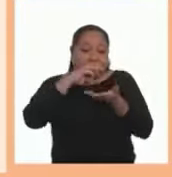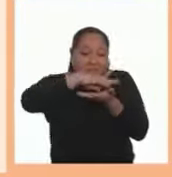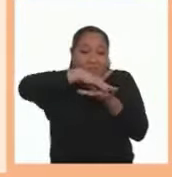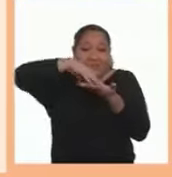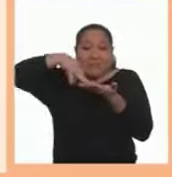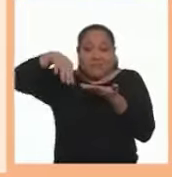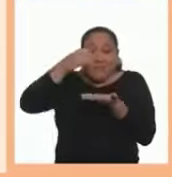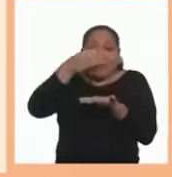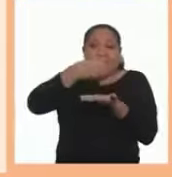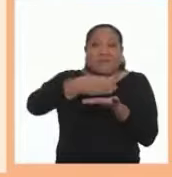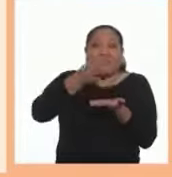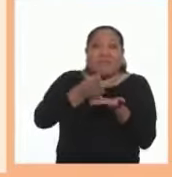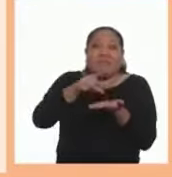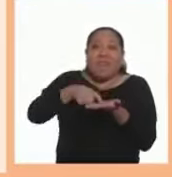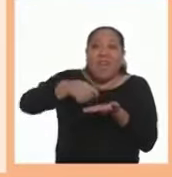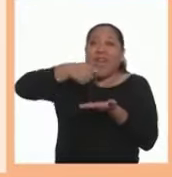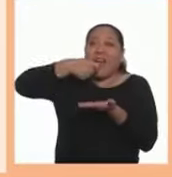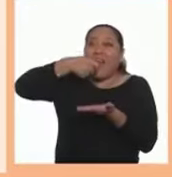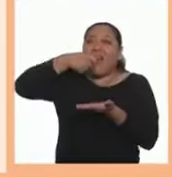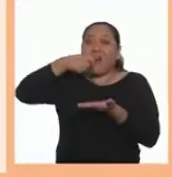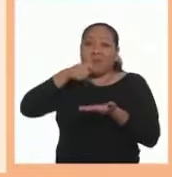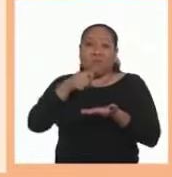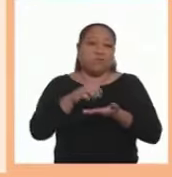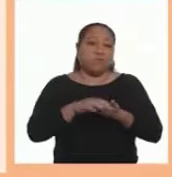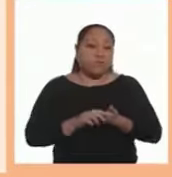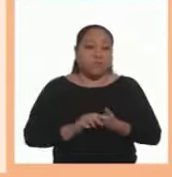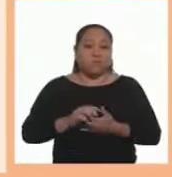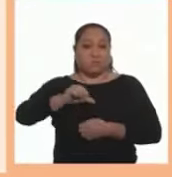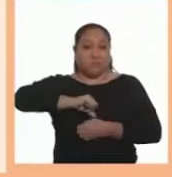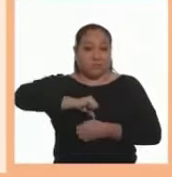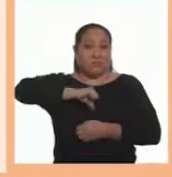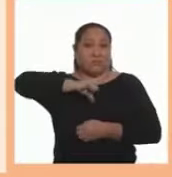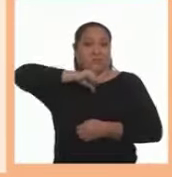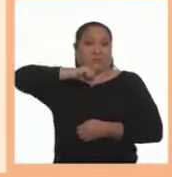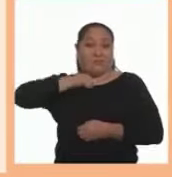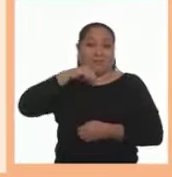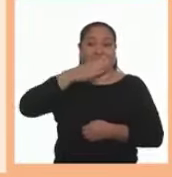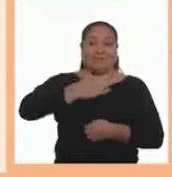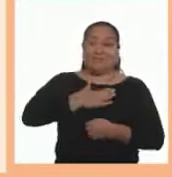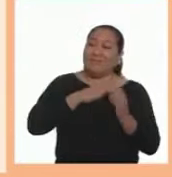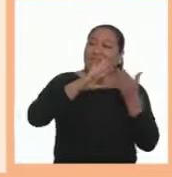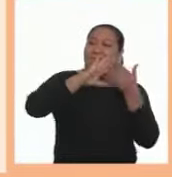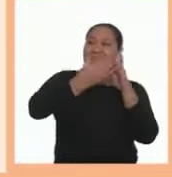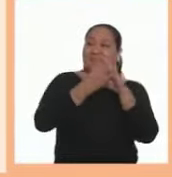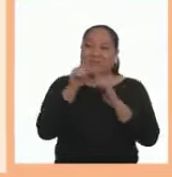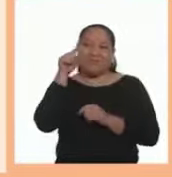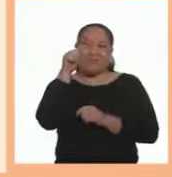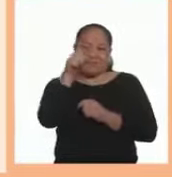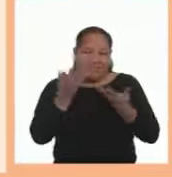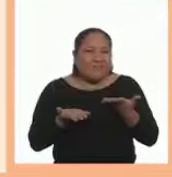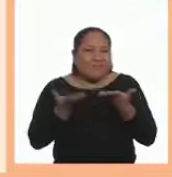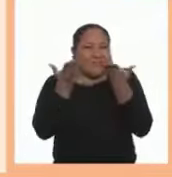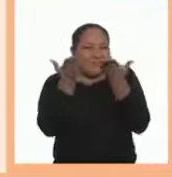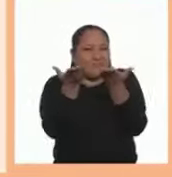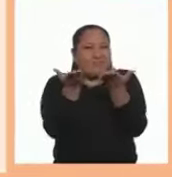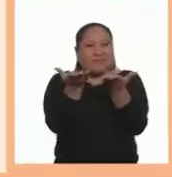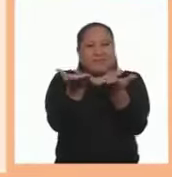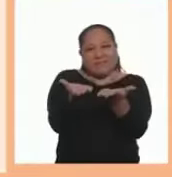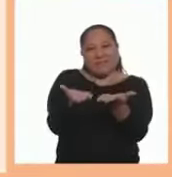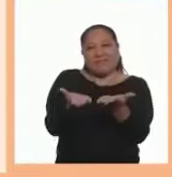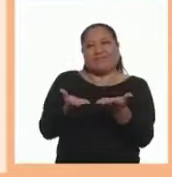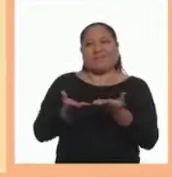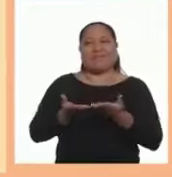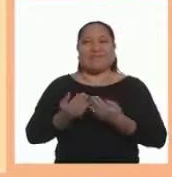Picarones y turrones hay que comer Orgullo de mi pueblo que